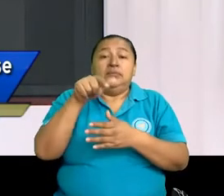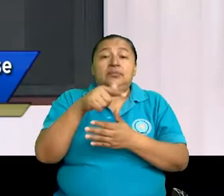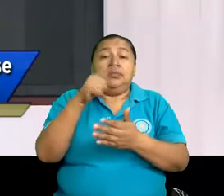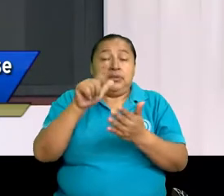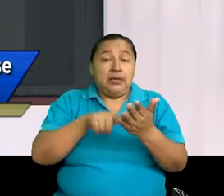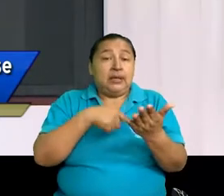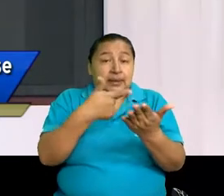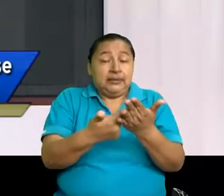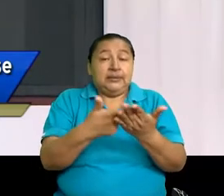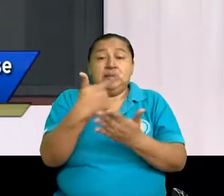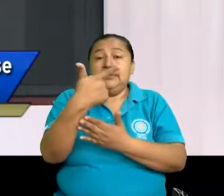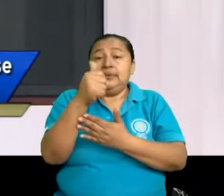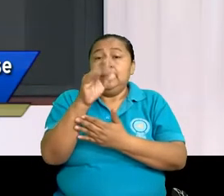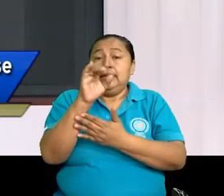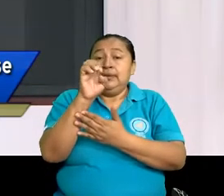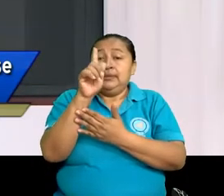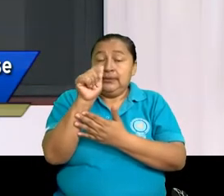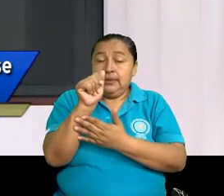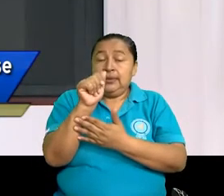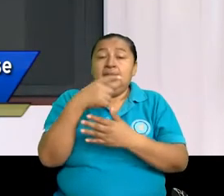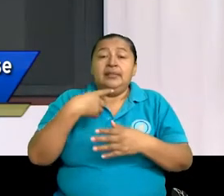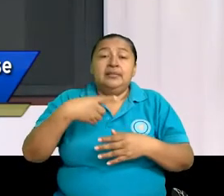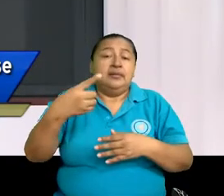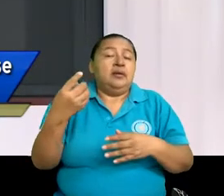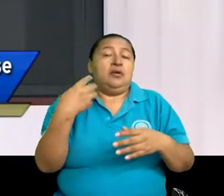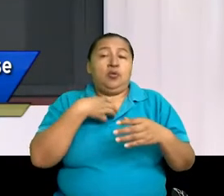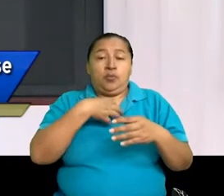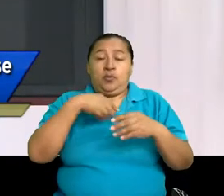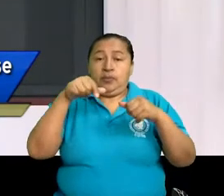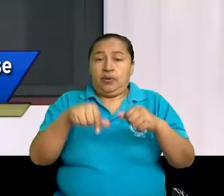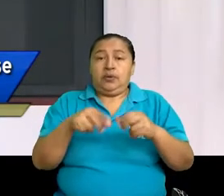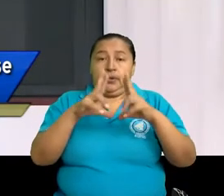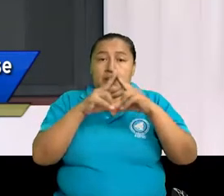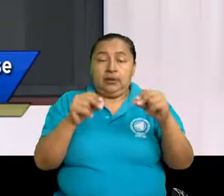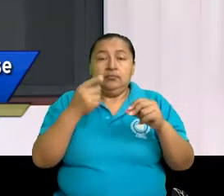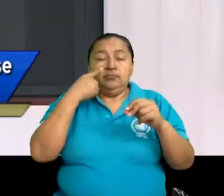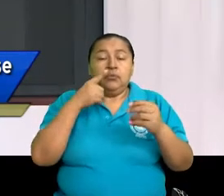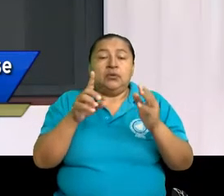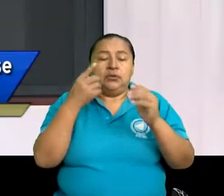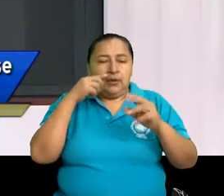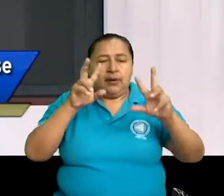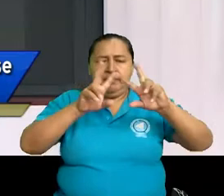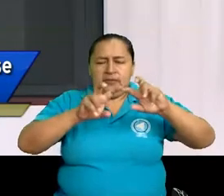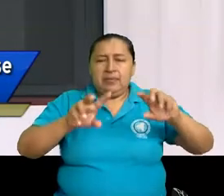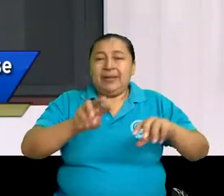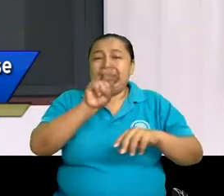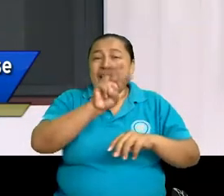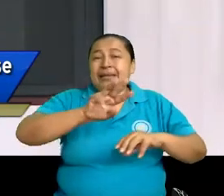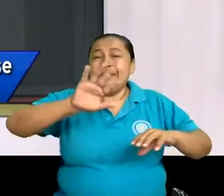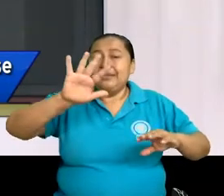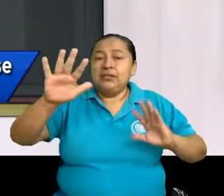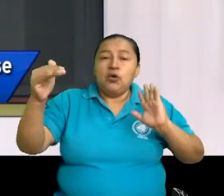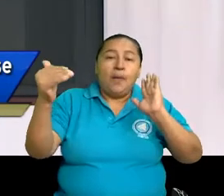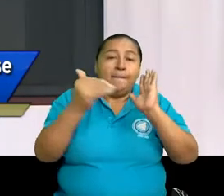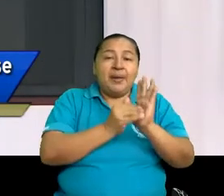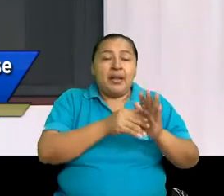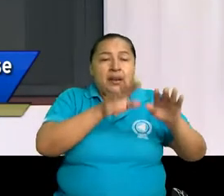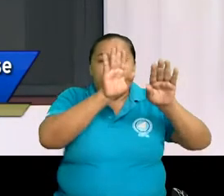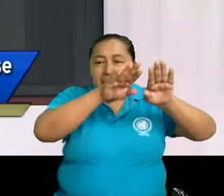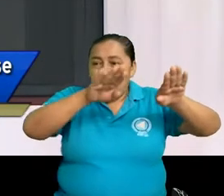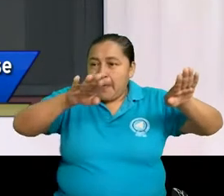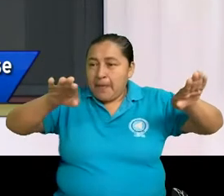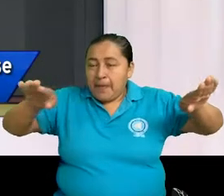oficial en donde se publican las leyes vigentes. Entonces, se revisaron gacetas que están